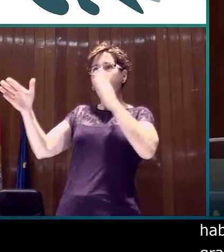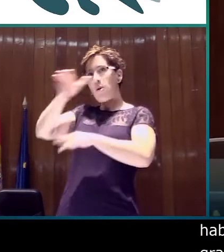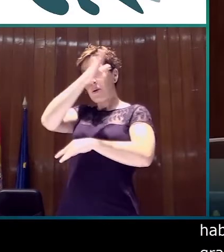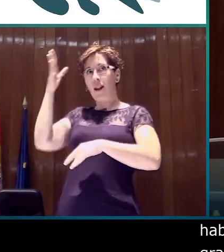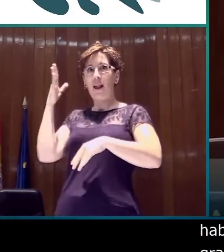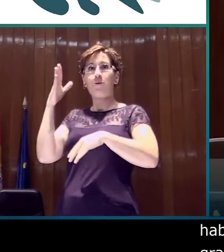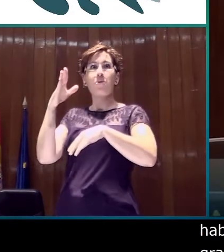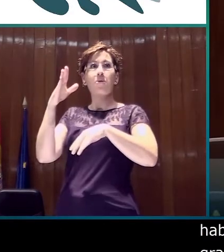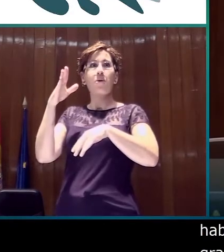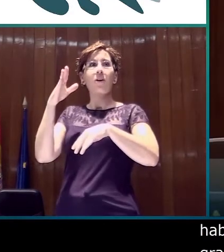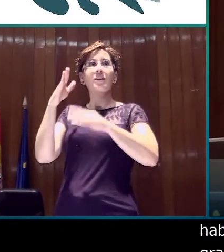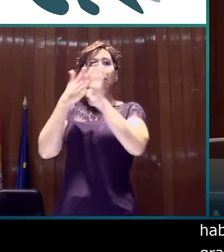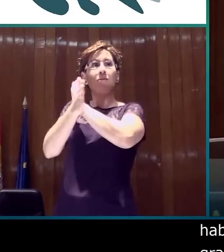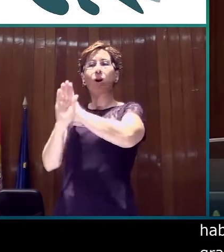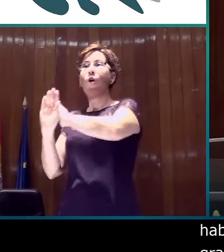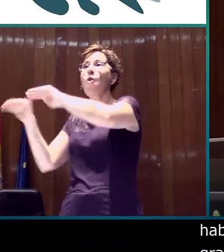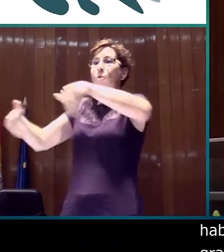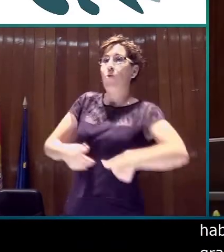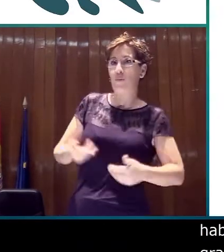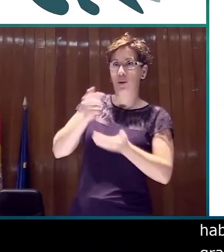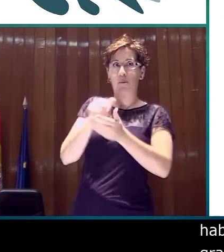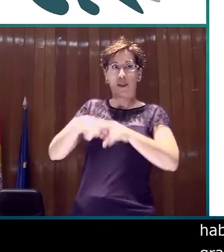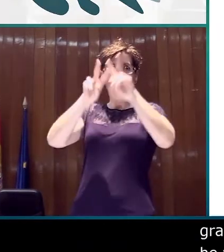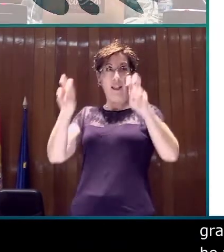es investigación en lengua de signos.